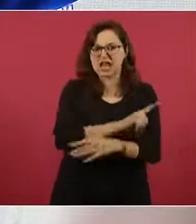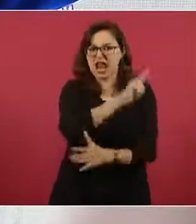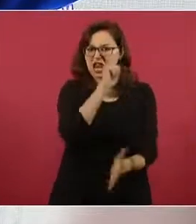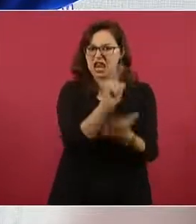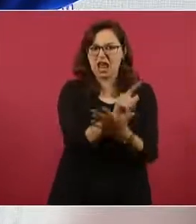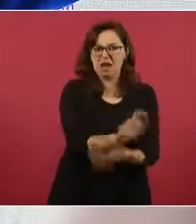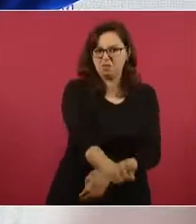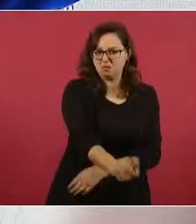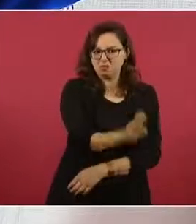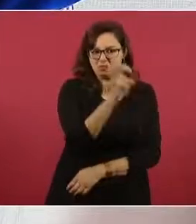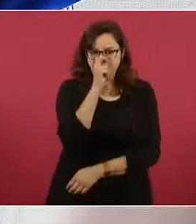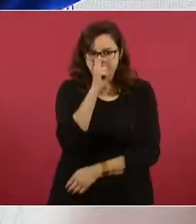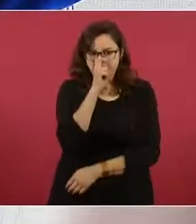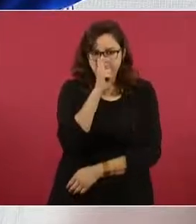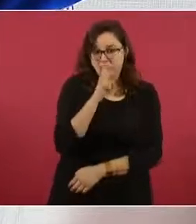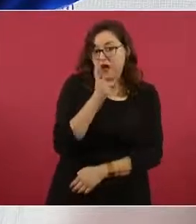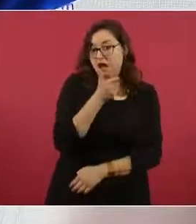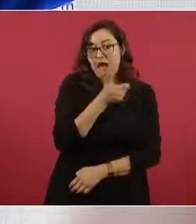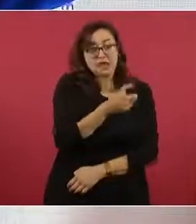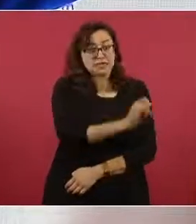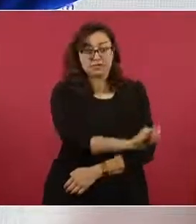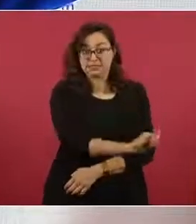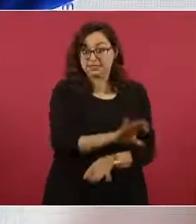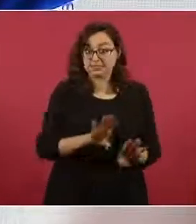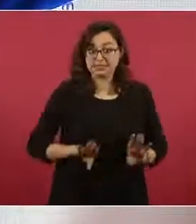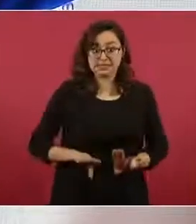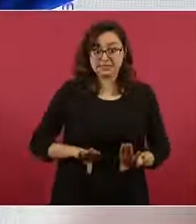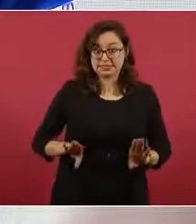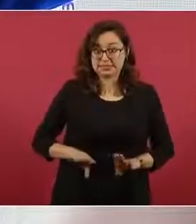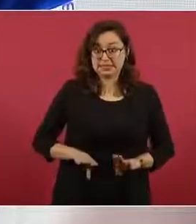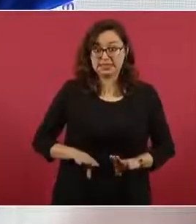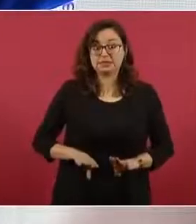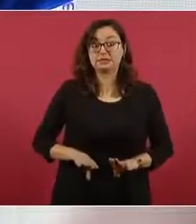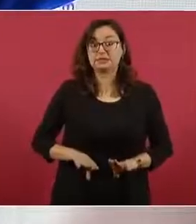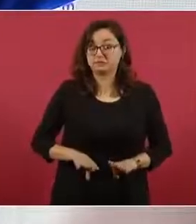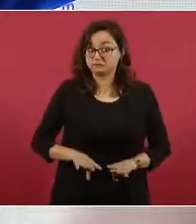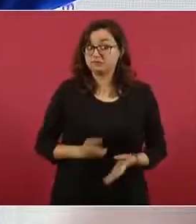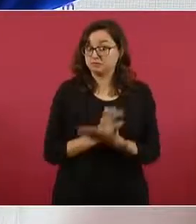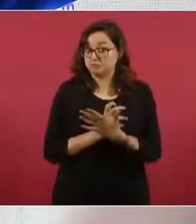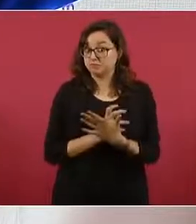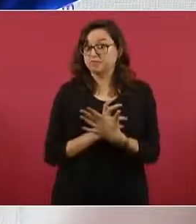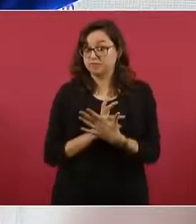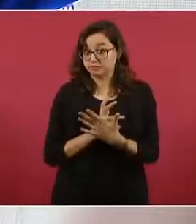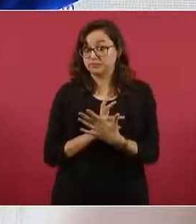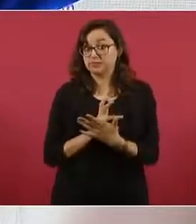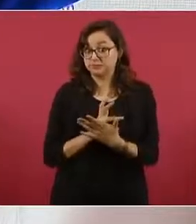severas y hasta cuestiones extremas